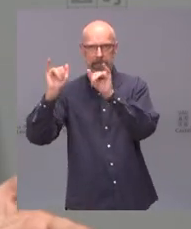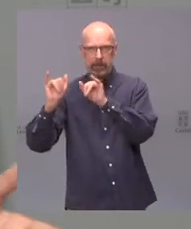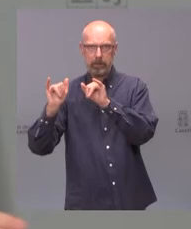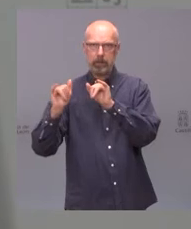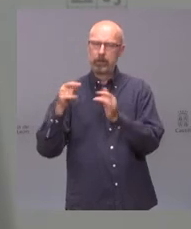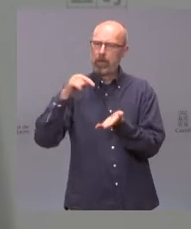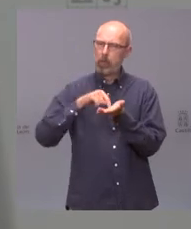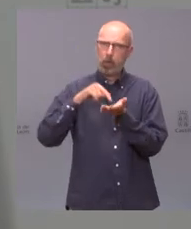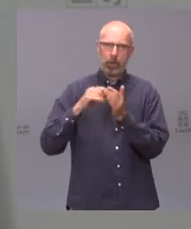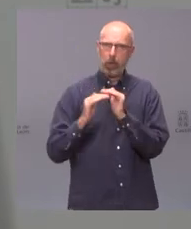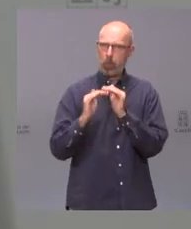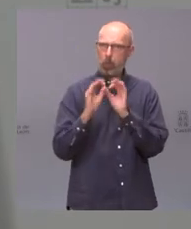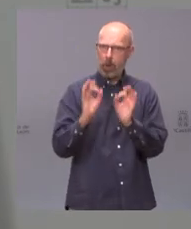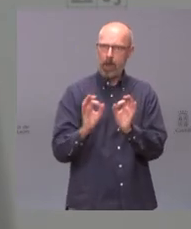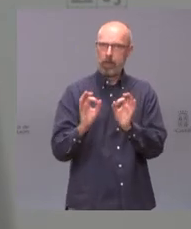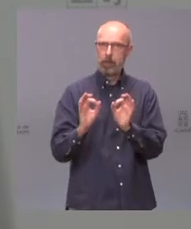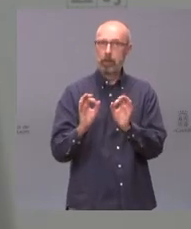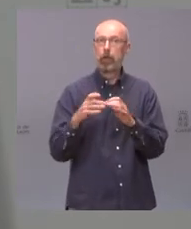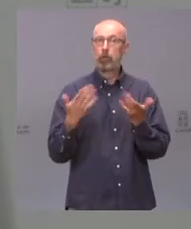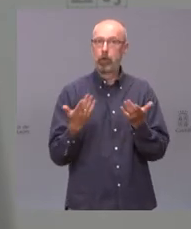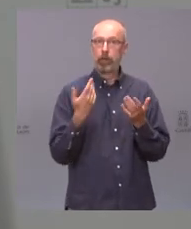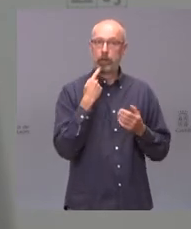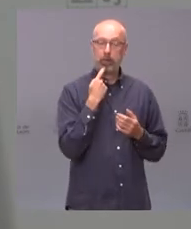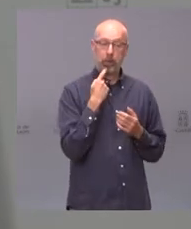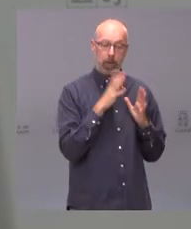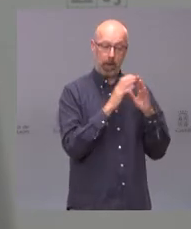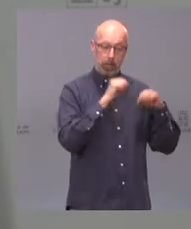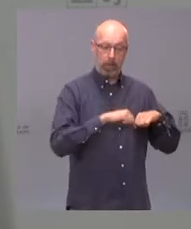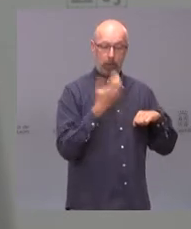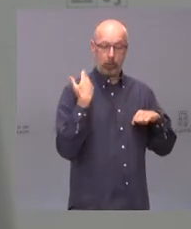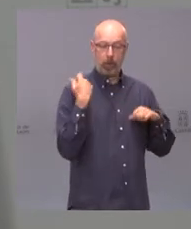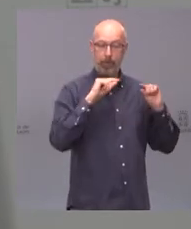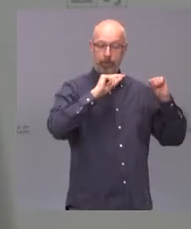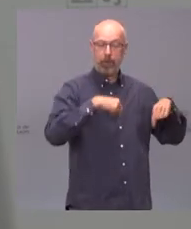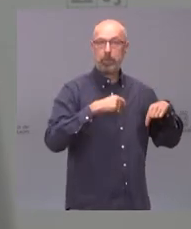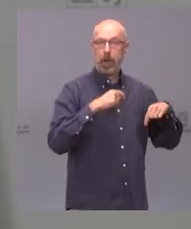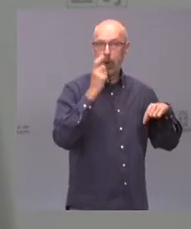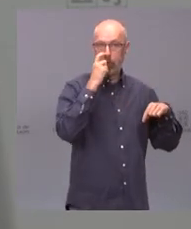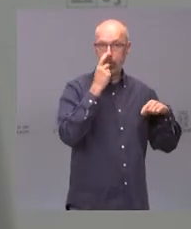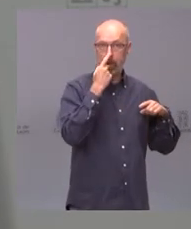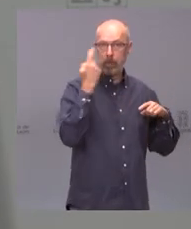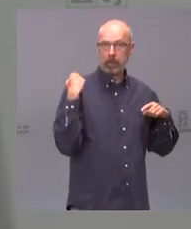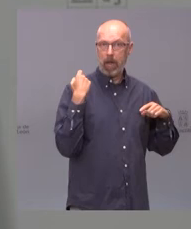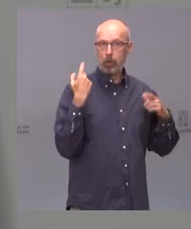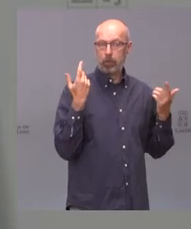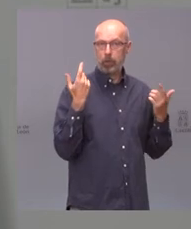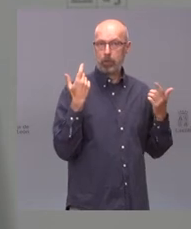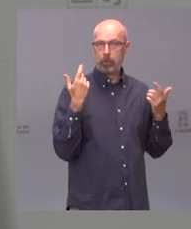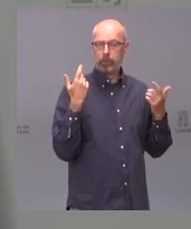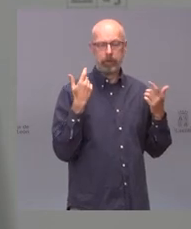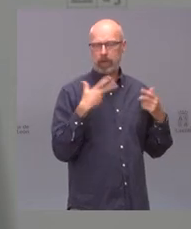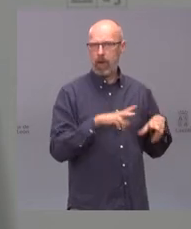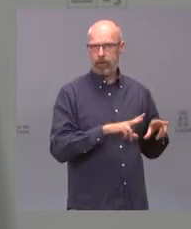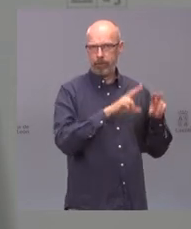entendimos todos que ese pacto que se firmó en junio del año pasado se daba por concluido se daba por roto